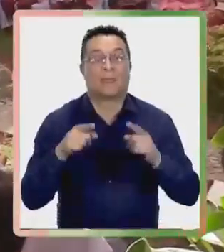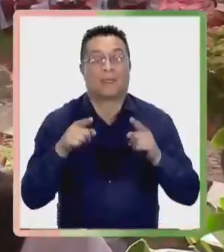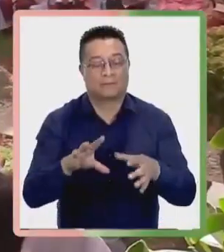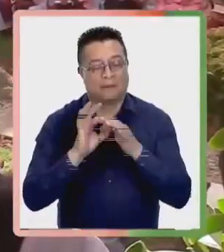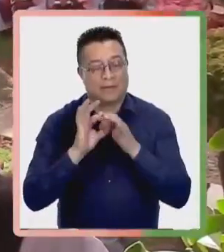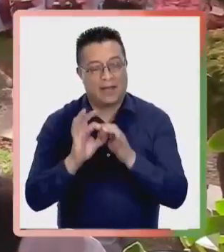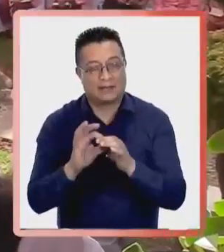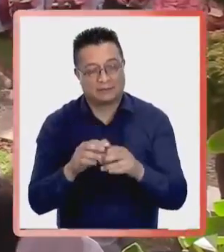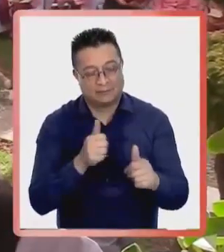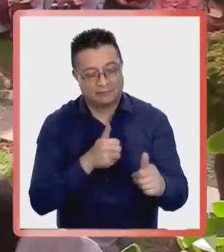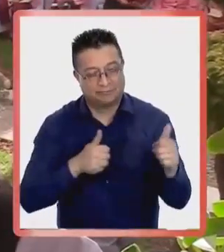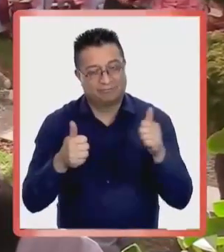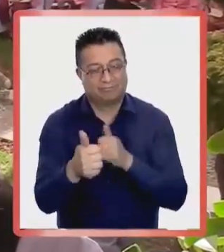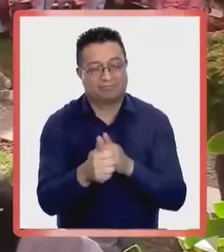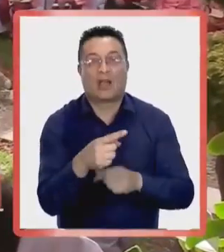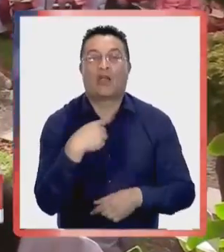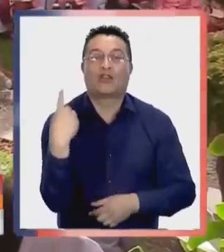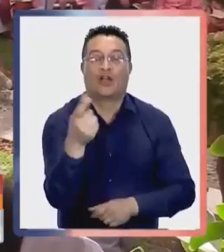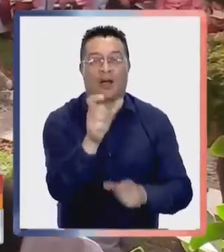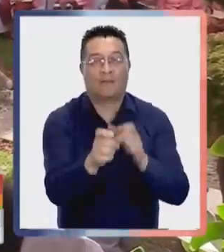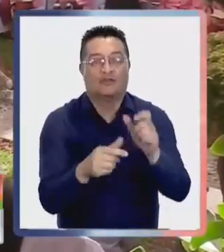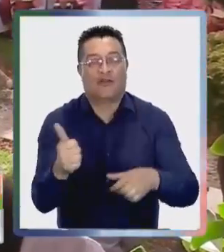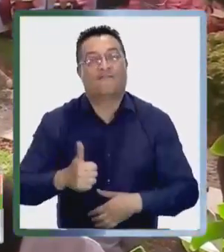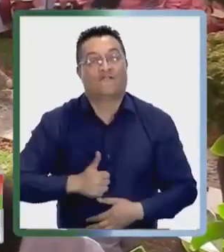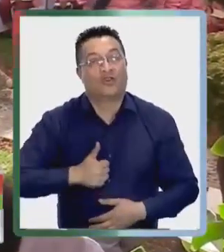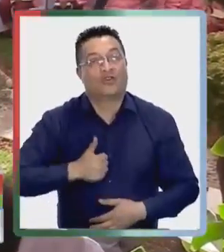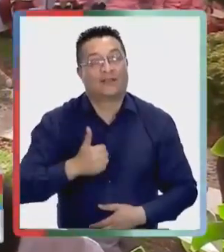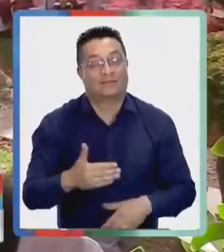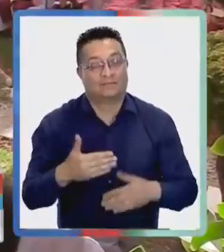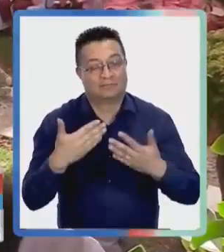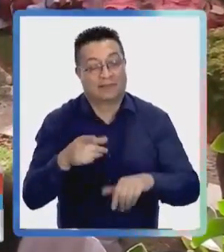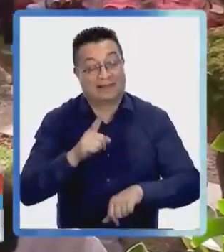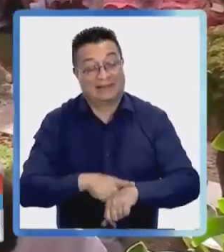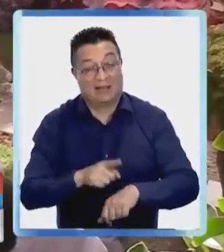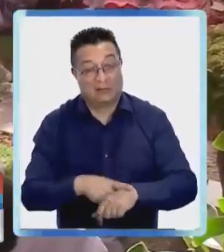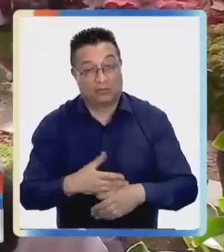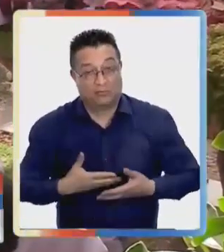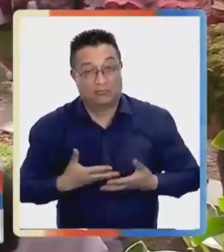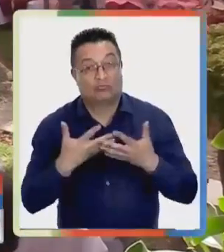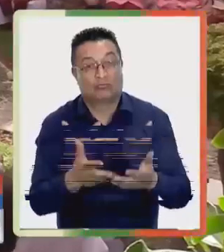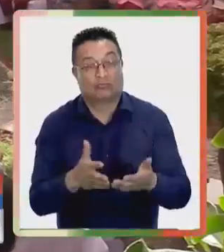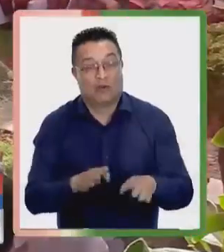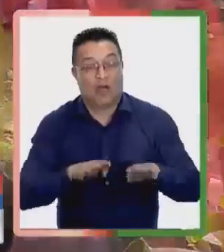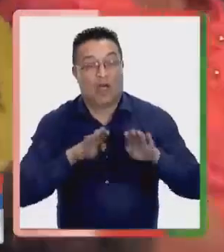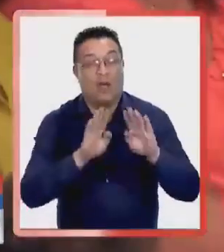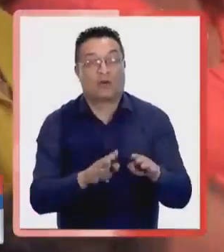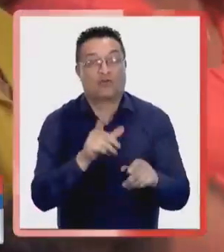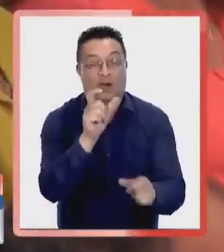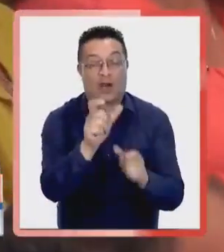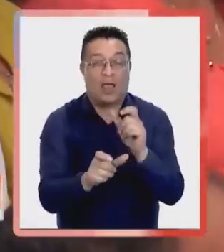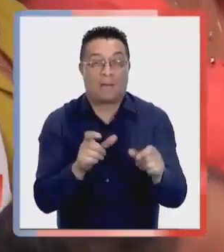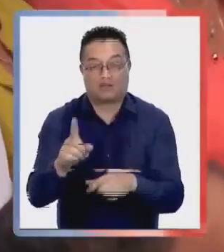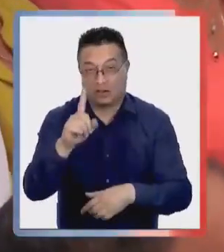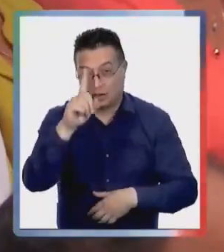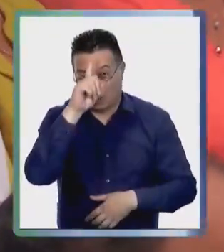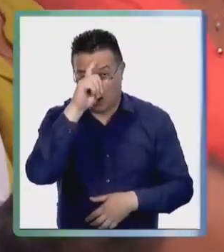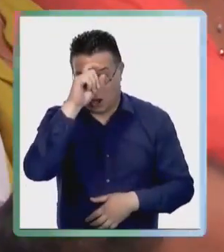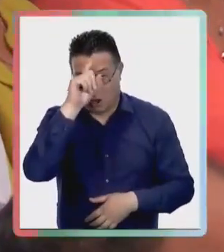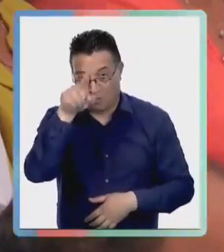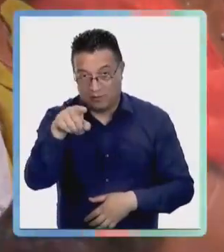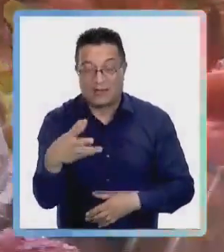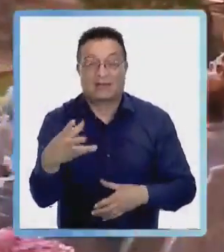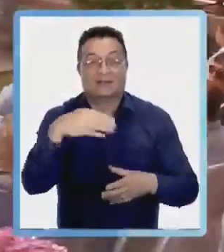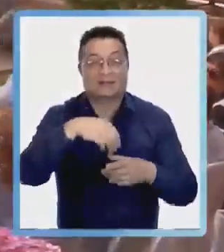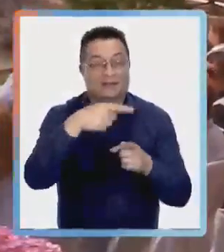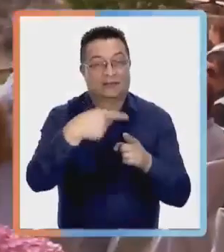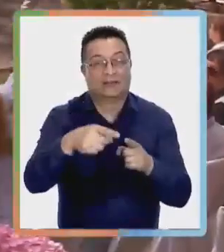En agradecimiento de todas las personas voluntarias que entregan su tiempo en favor o apoyo hacia las personas hospitalizadas